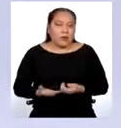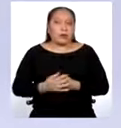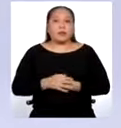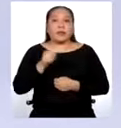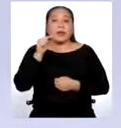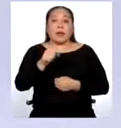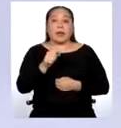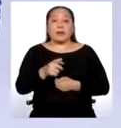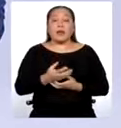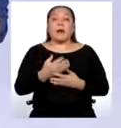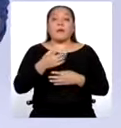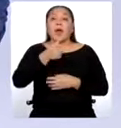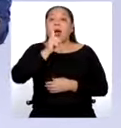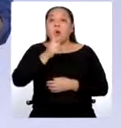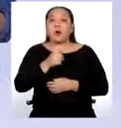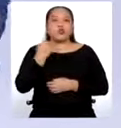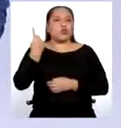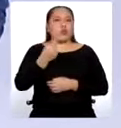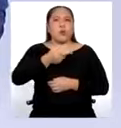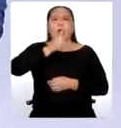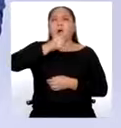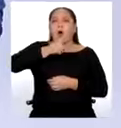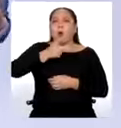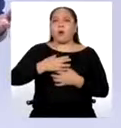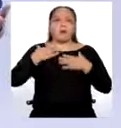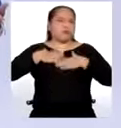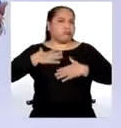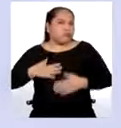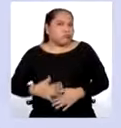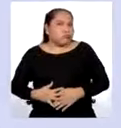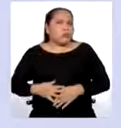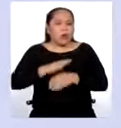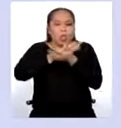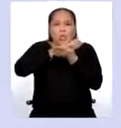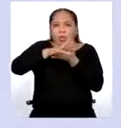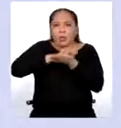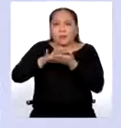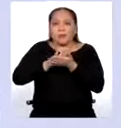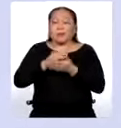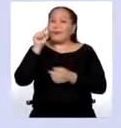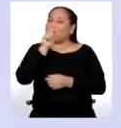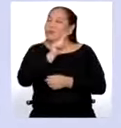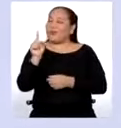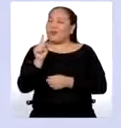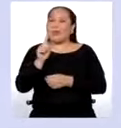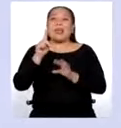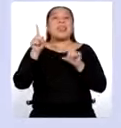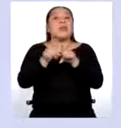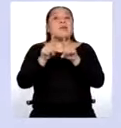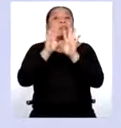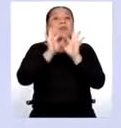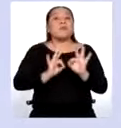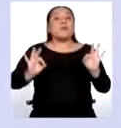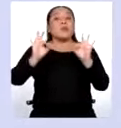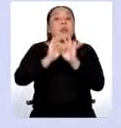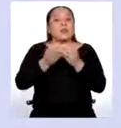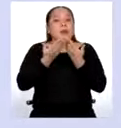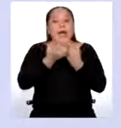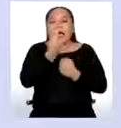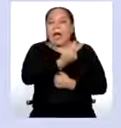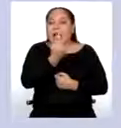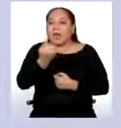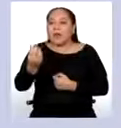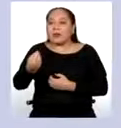recurso no es solo útil para beberlo, para asearnos o para lavar nuestra ropa y utensilios. Sino que también es importante en la producción de todo aquello que